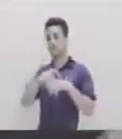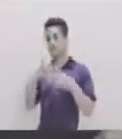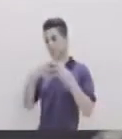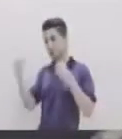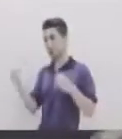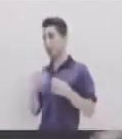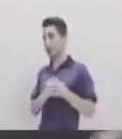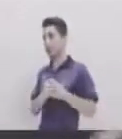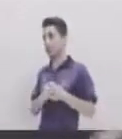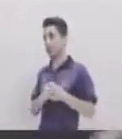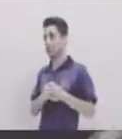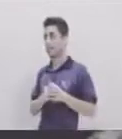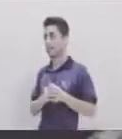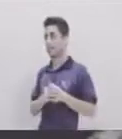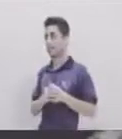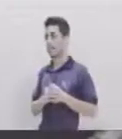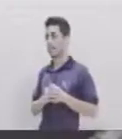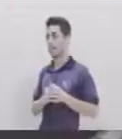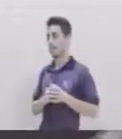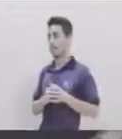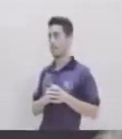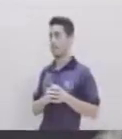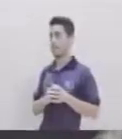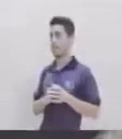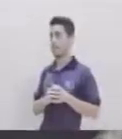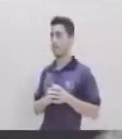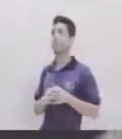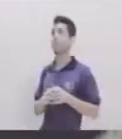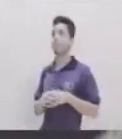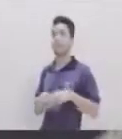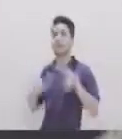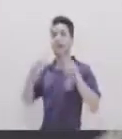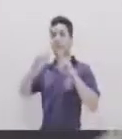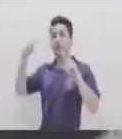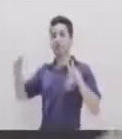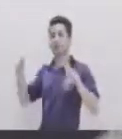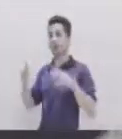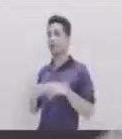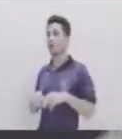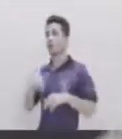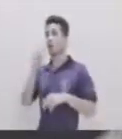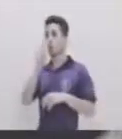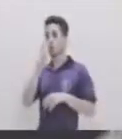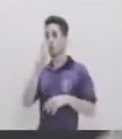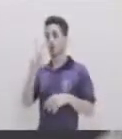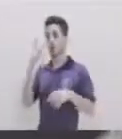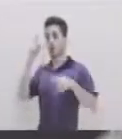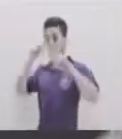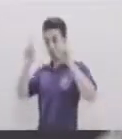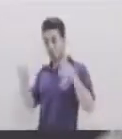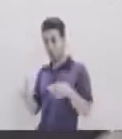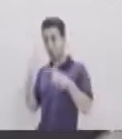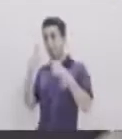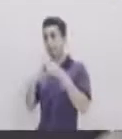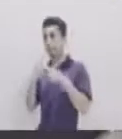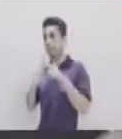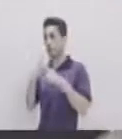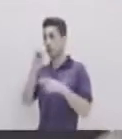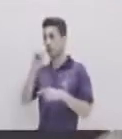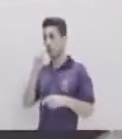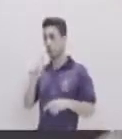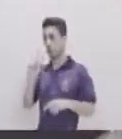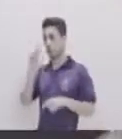A la raíz cuadrada De Dos veces Y Que es 0.21 metros